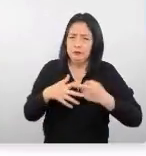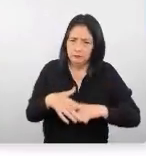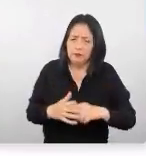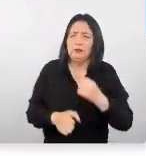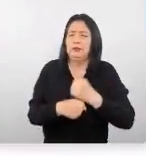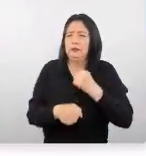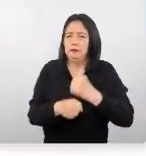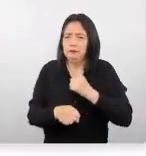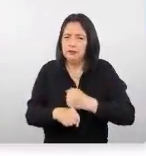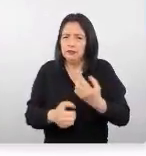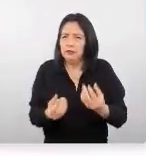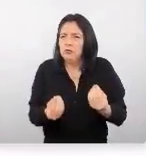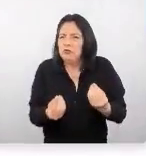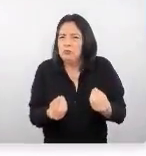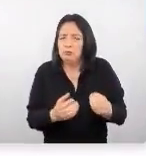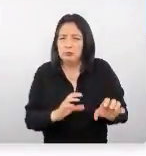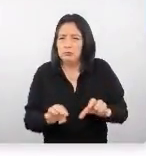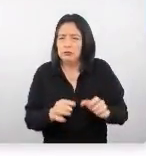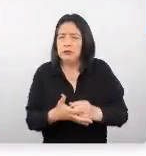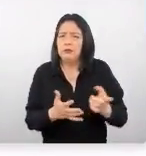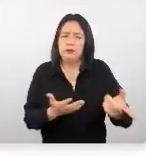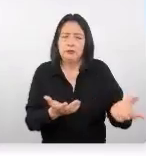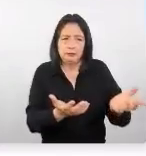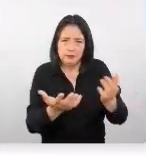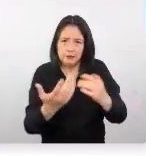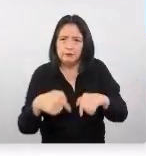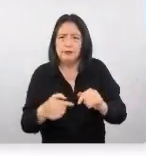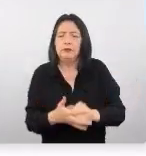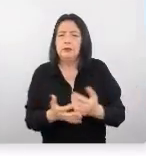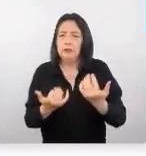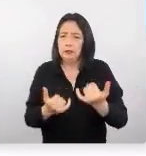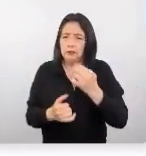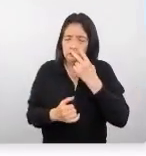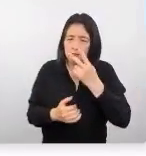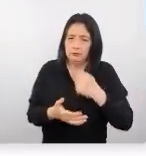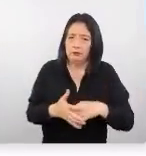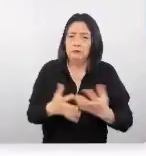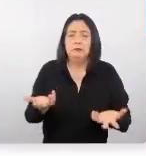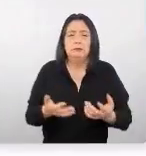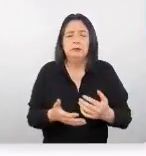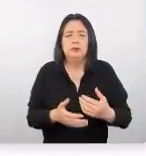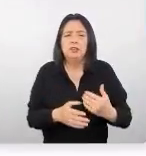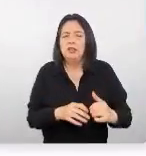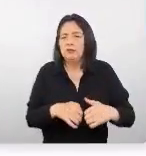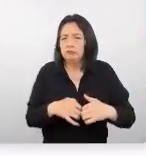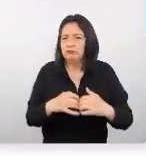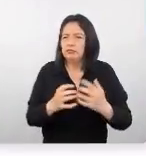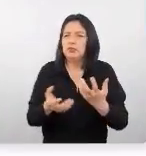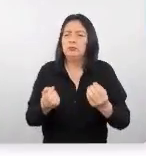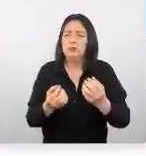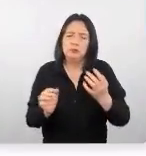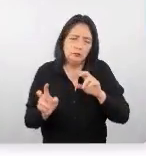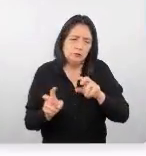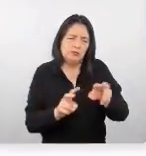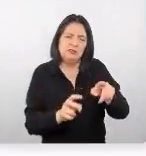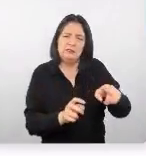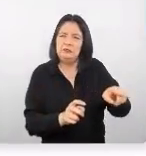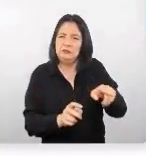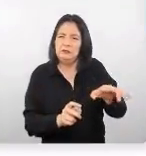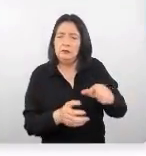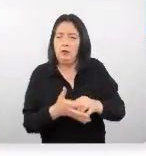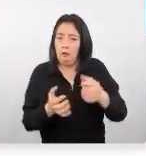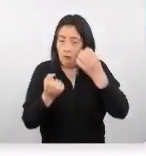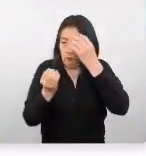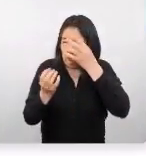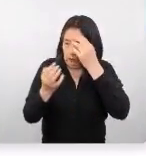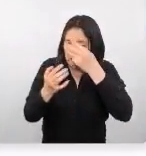estrategia. Veamos un poco la evolución y las perspectivas del mercado. De hecho, esta información